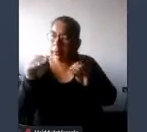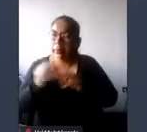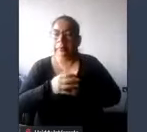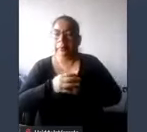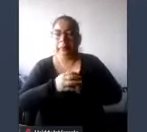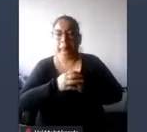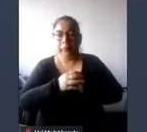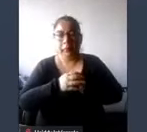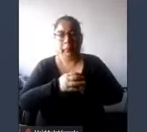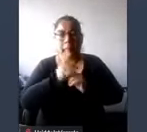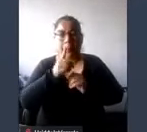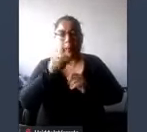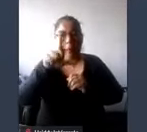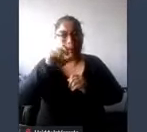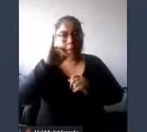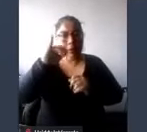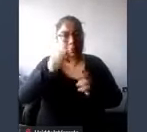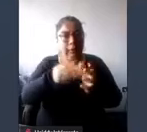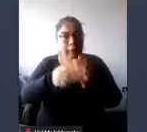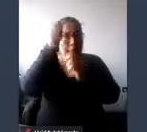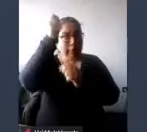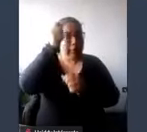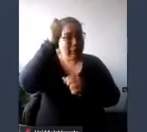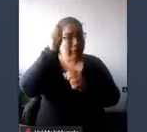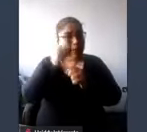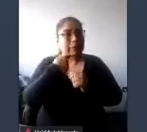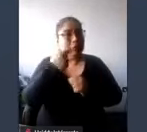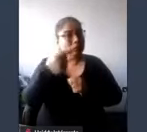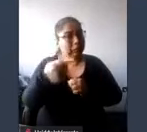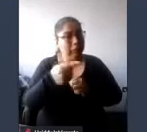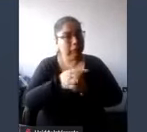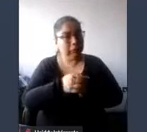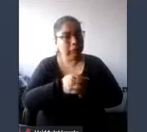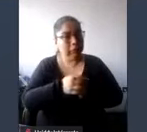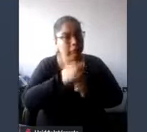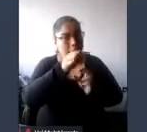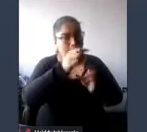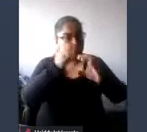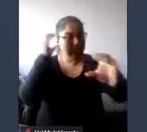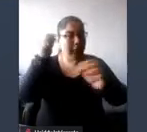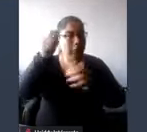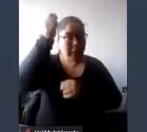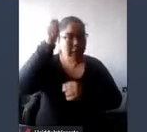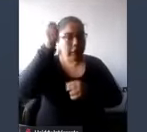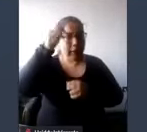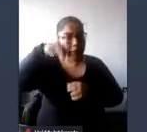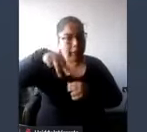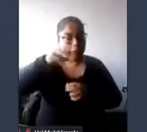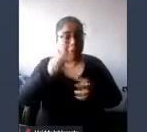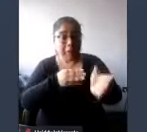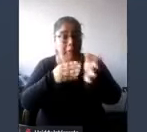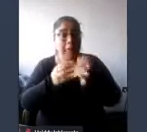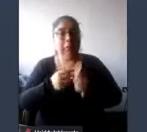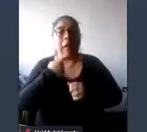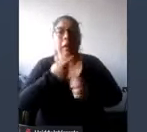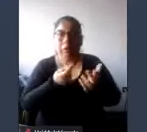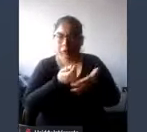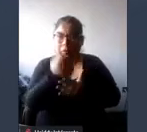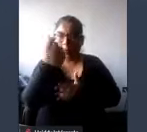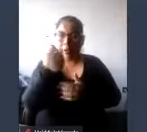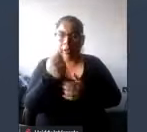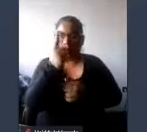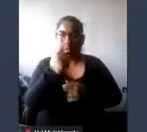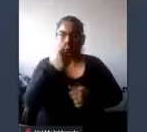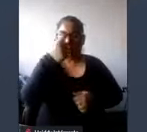la línea 1 que el concesionario de la línea 1 del metro ha comprado un aparato para